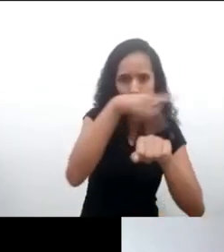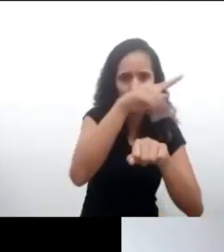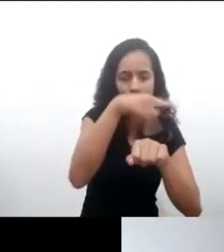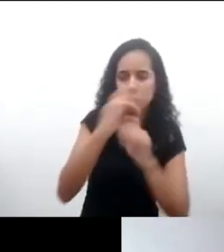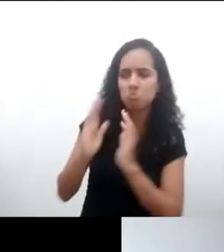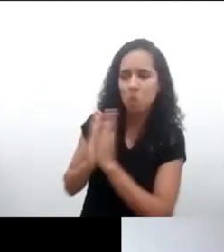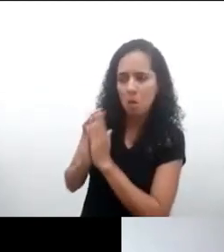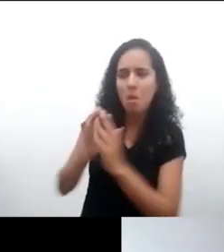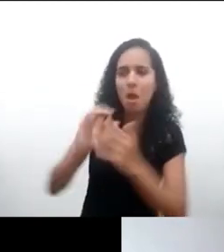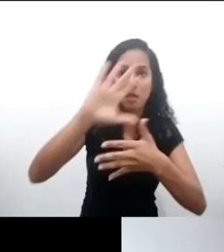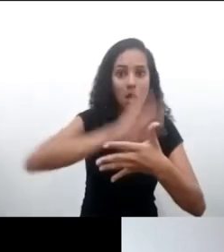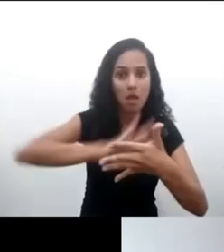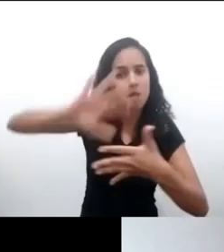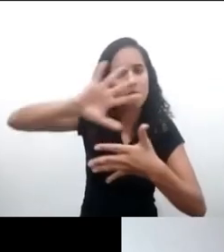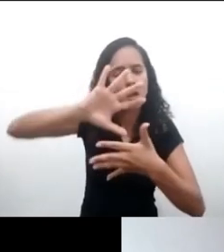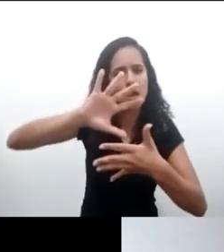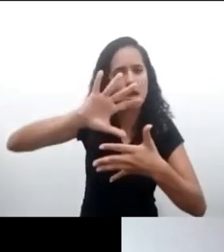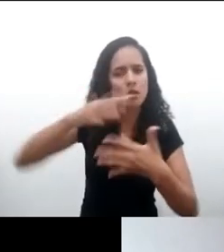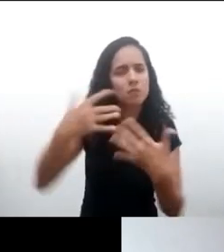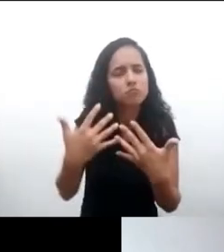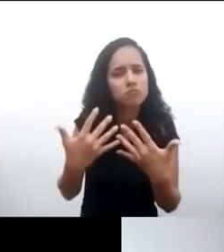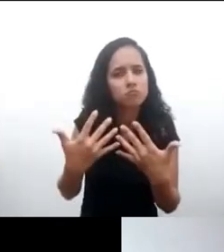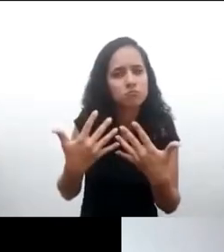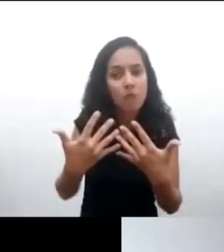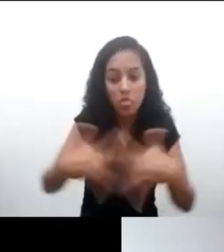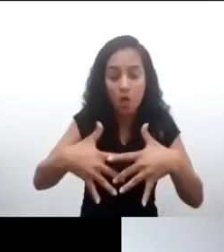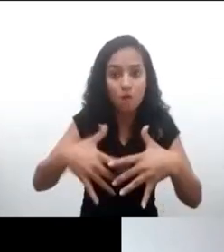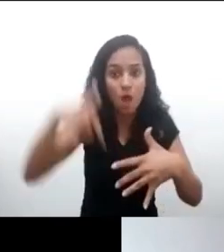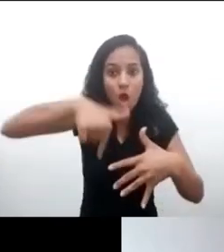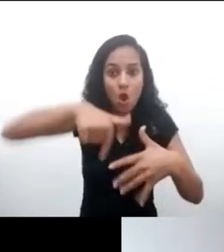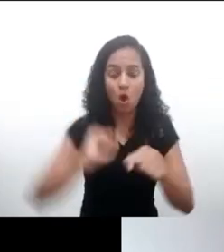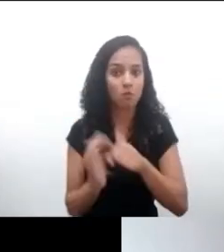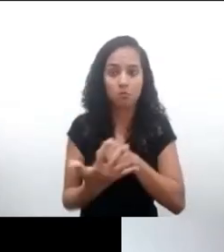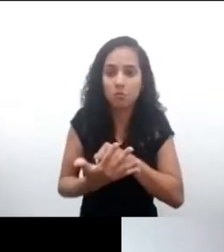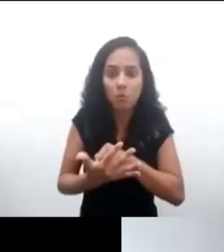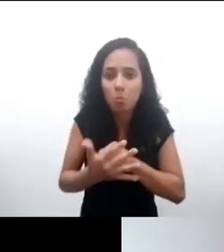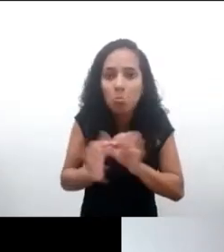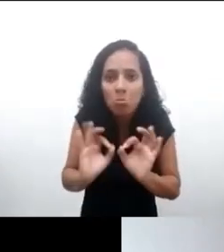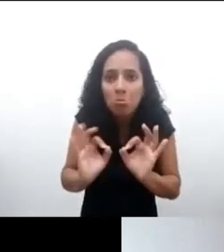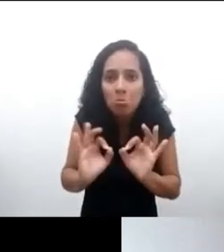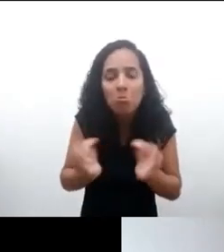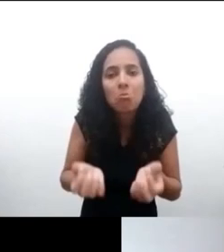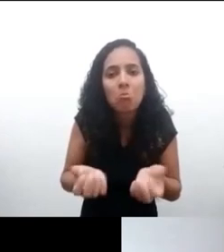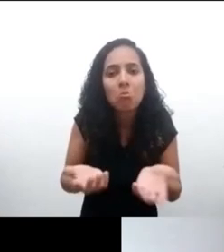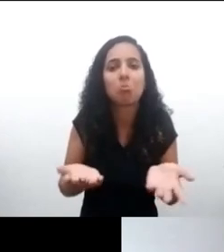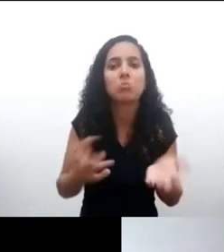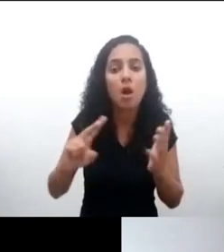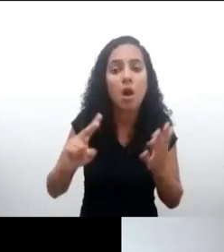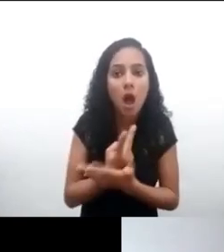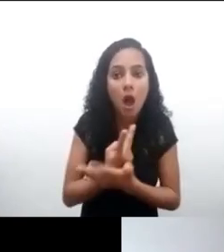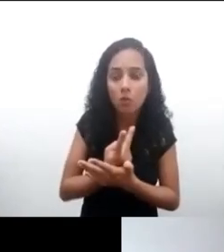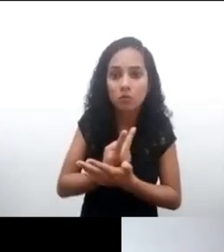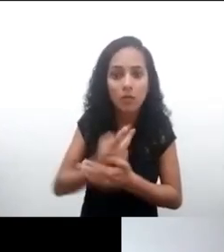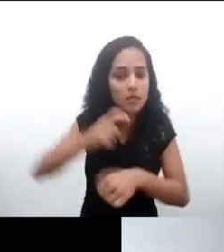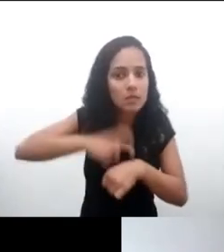Políticas que se desarrollaron, pero que a la hora, a la hora en que sucede esta crisis sociosanitaria,